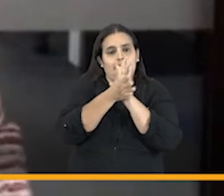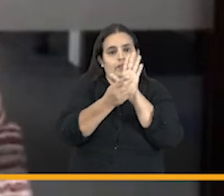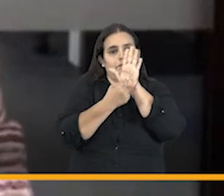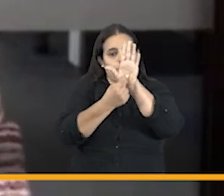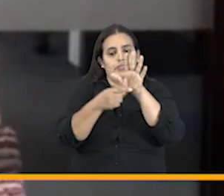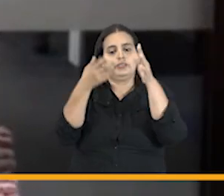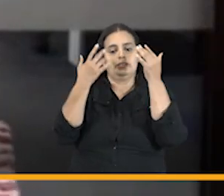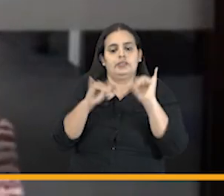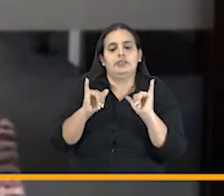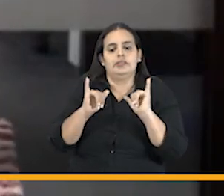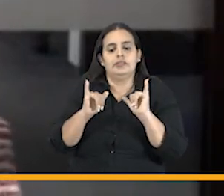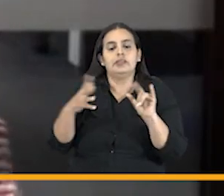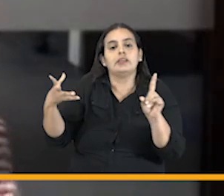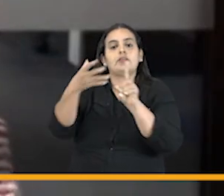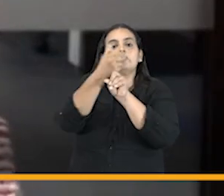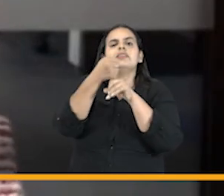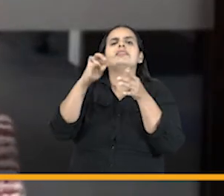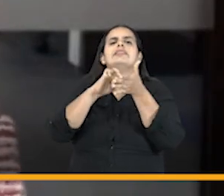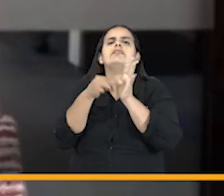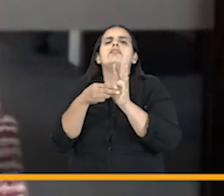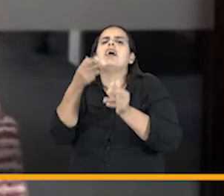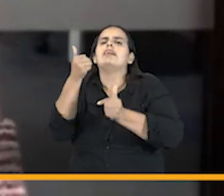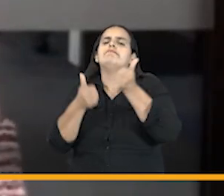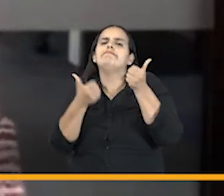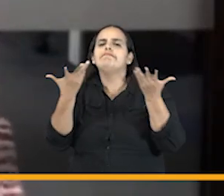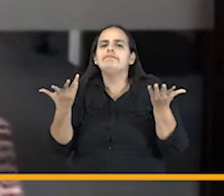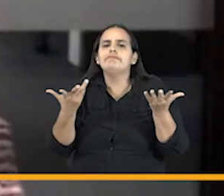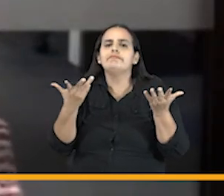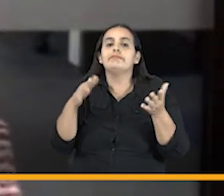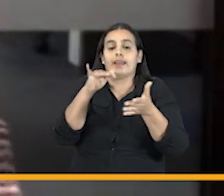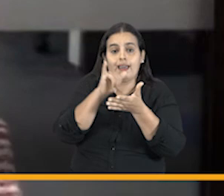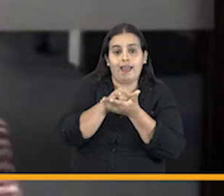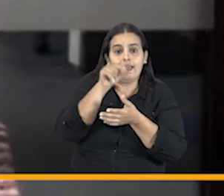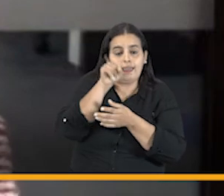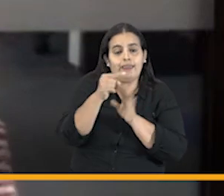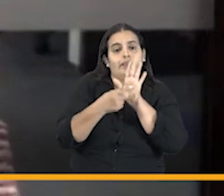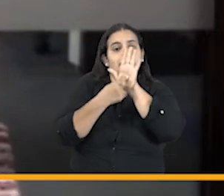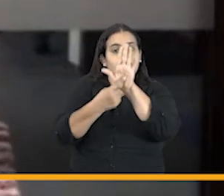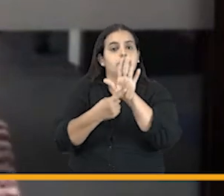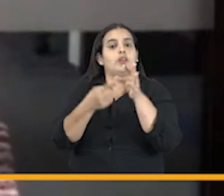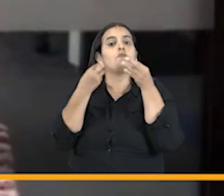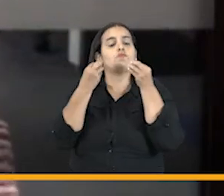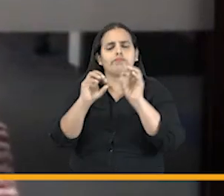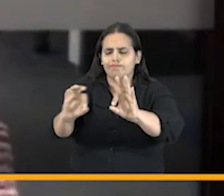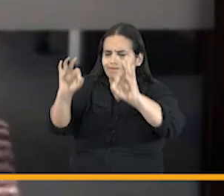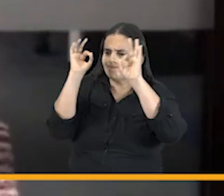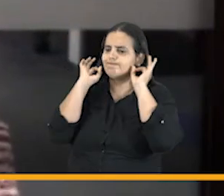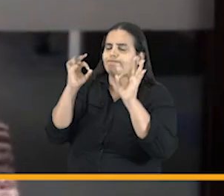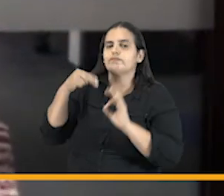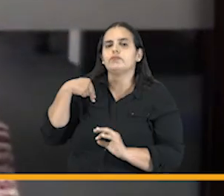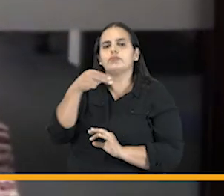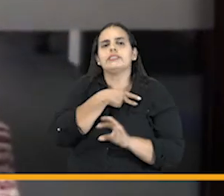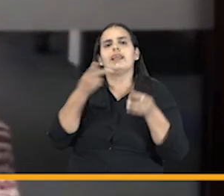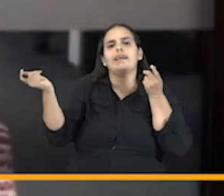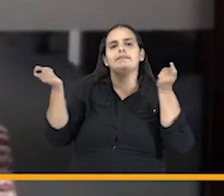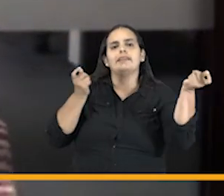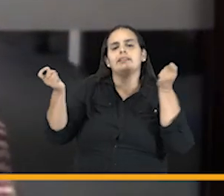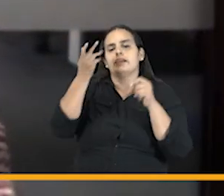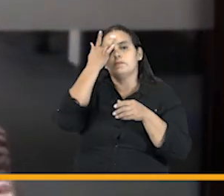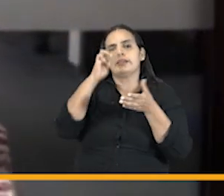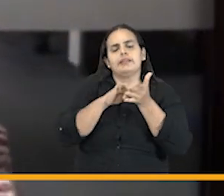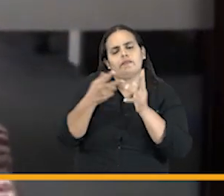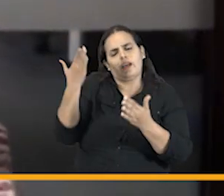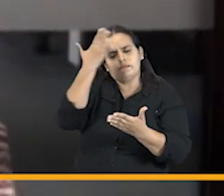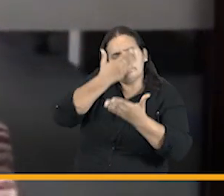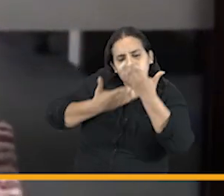presentación encontramos que esto tiene esto refleja bastante éxito en nuestras estrategias porque implica un